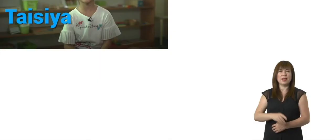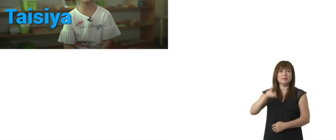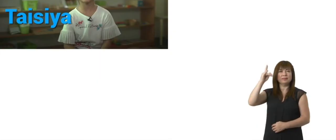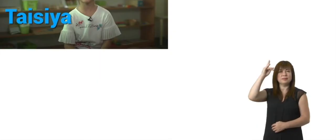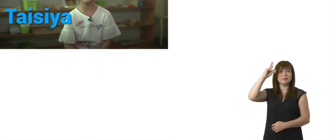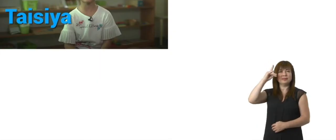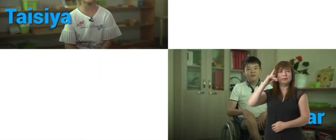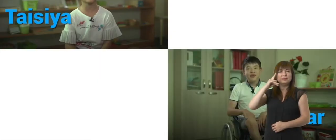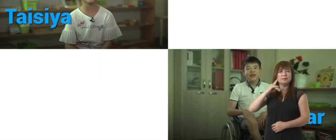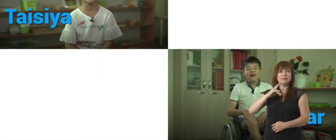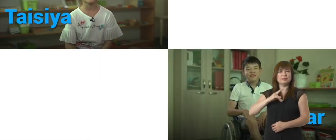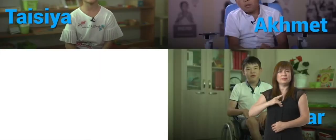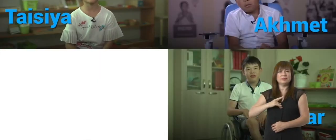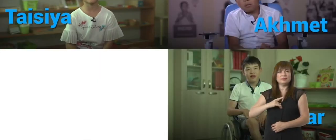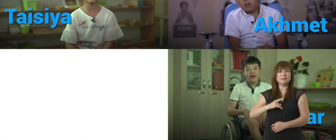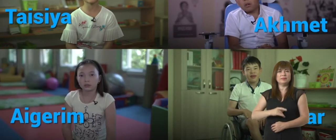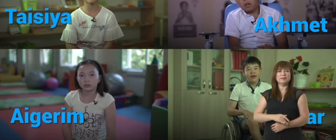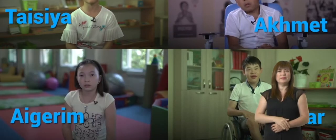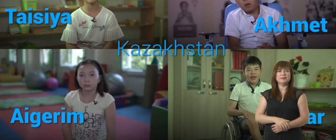Kazajstán,